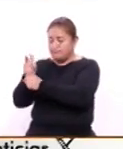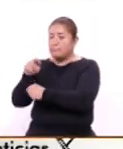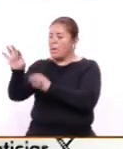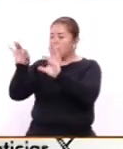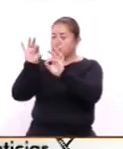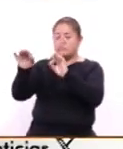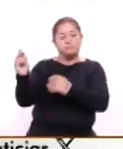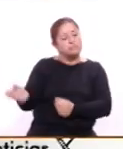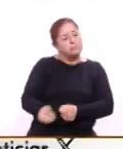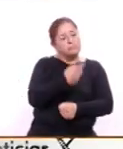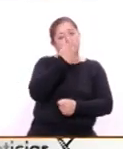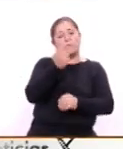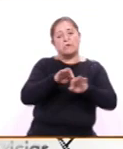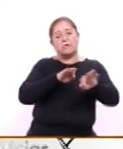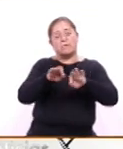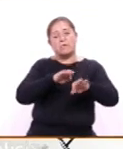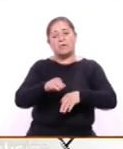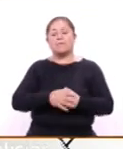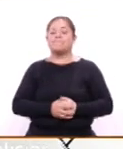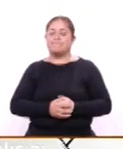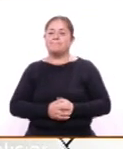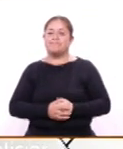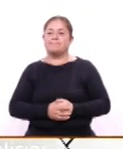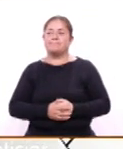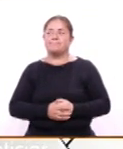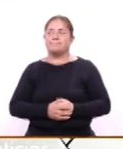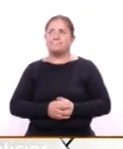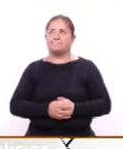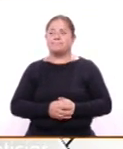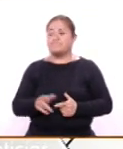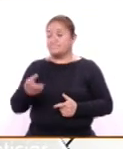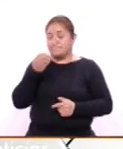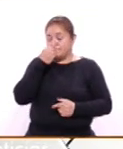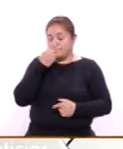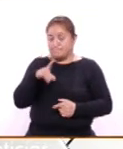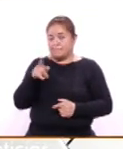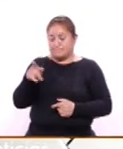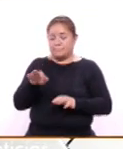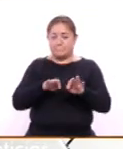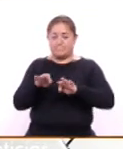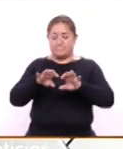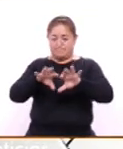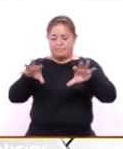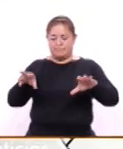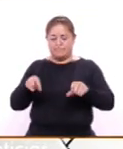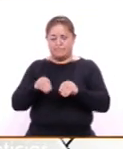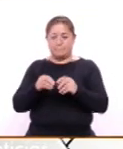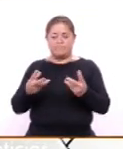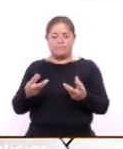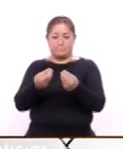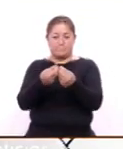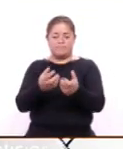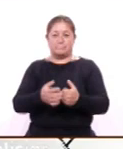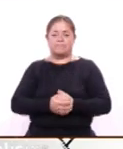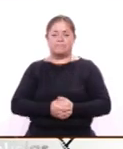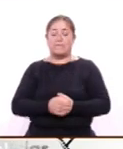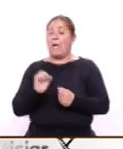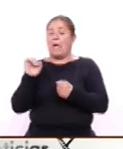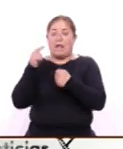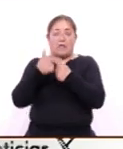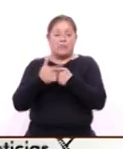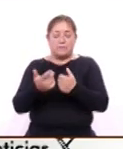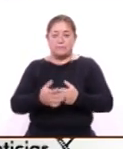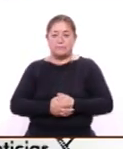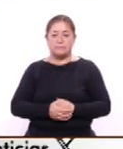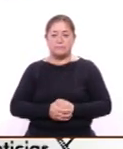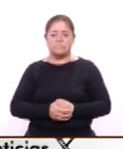a trabajar a las tiendas está genial sí porque al final de cuentas es un trabajo en conjunto también ¿no? Así es Así es ¿Algo más que quiere agregar